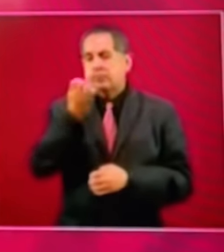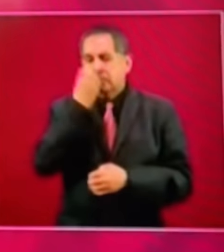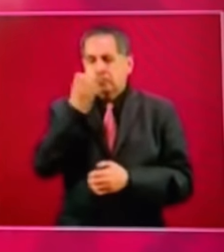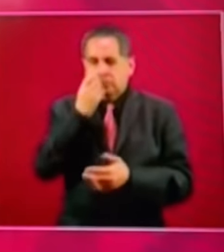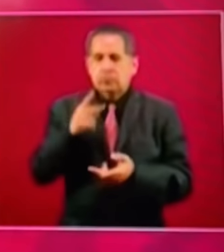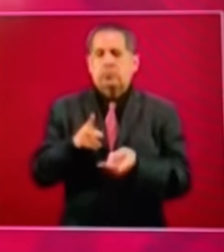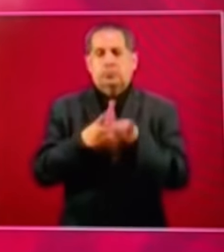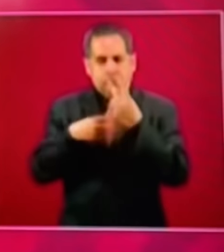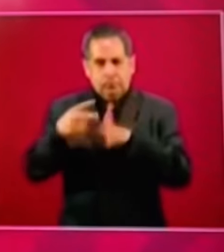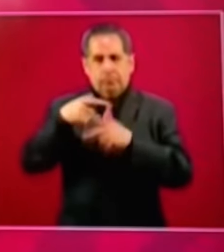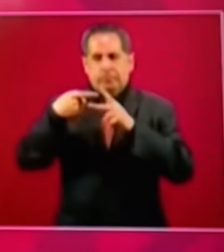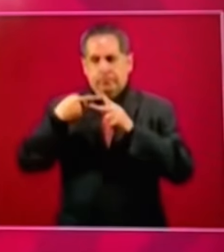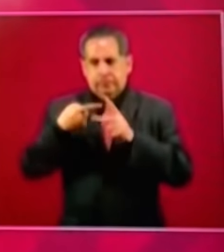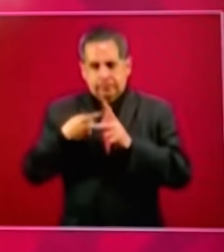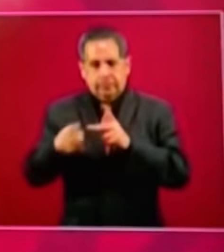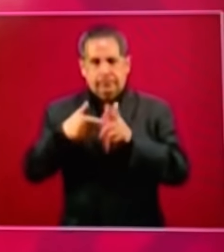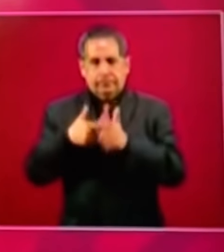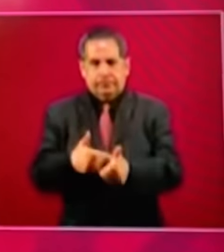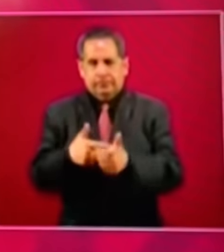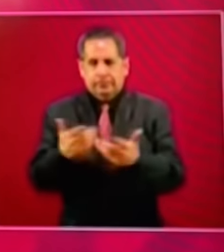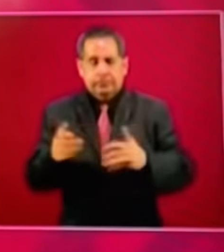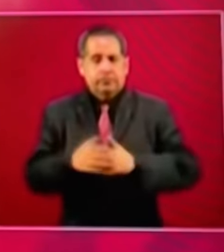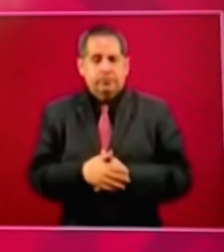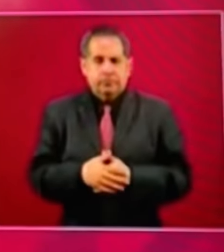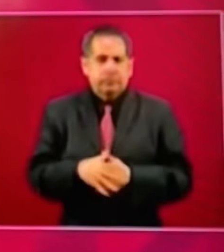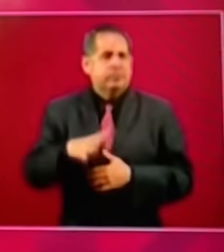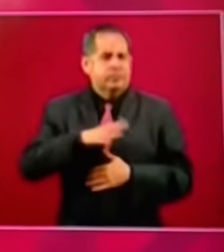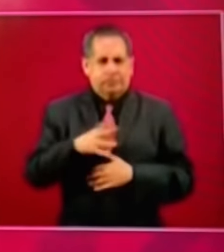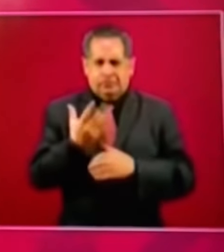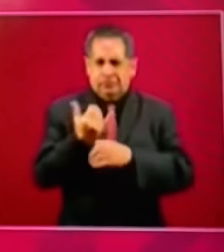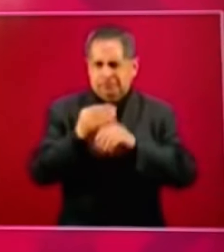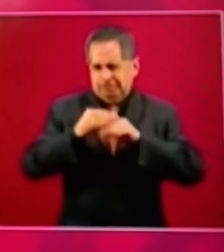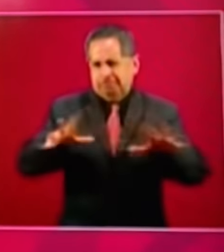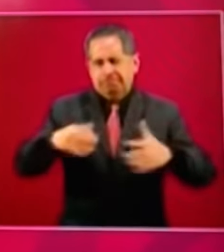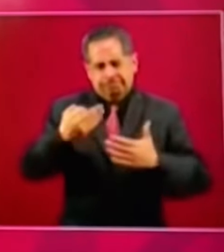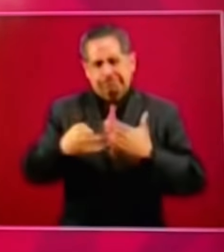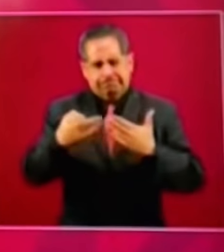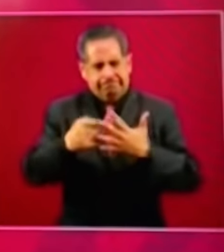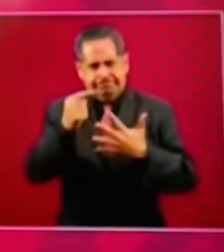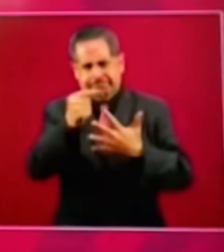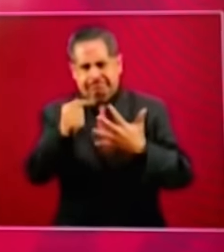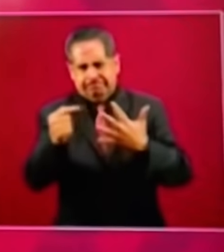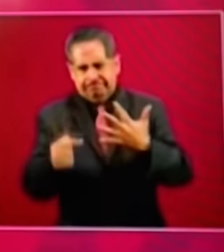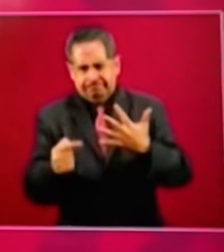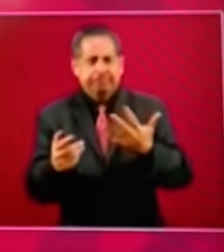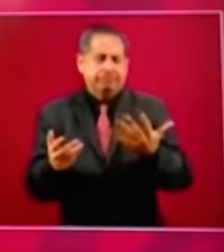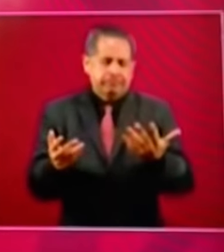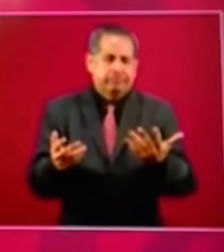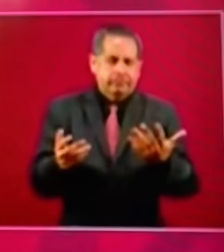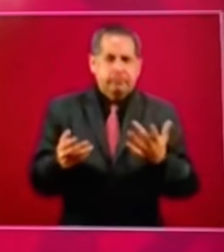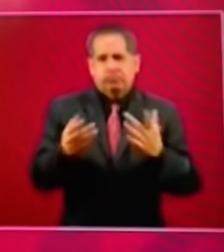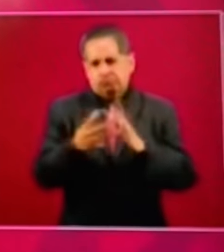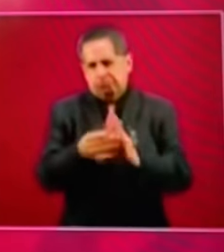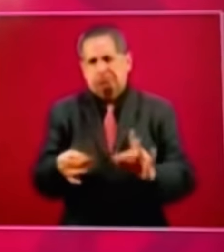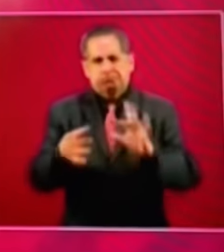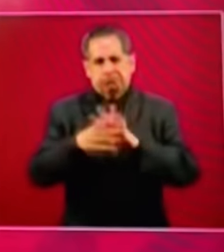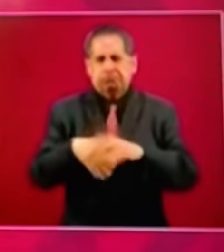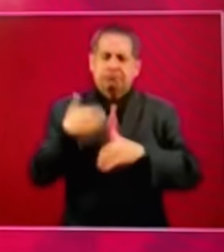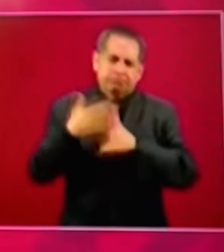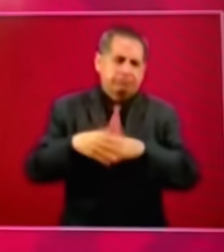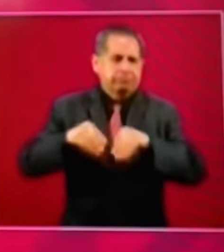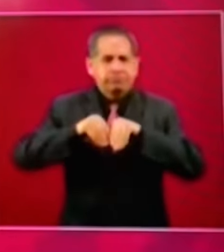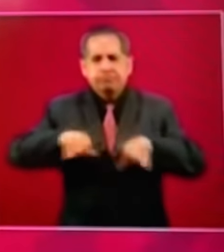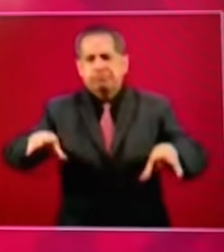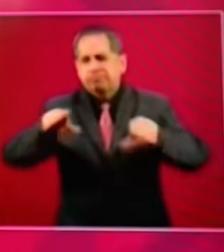clases hay mucha información todavía que se tiene que